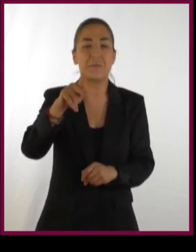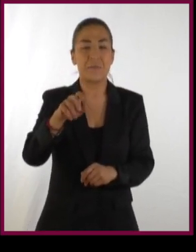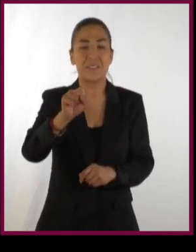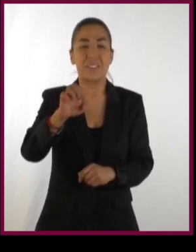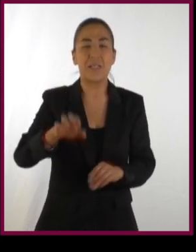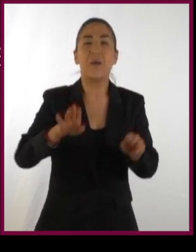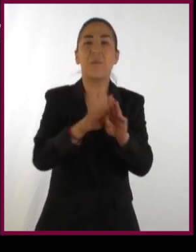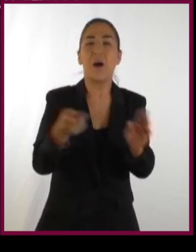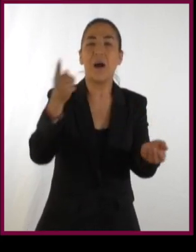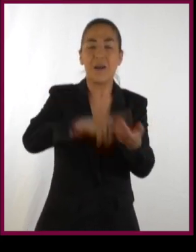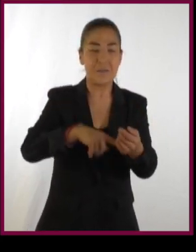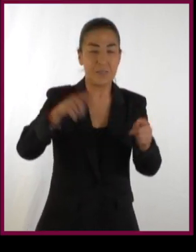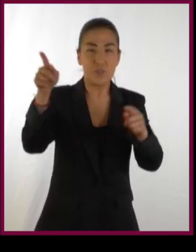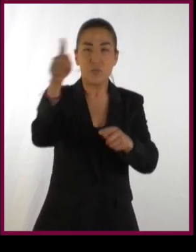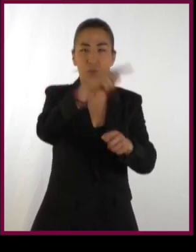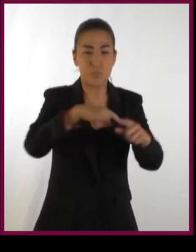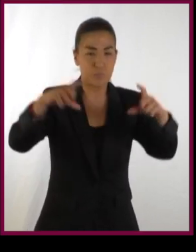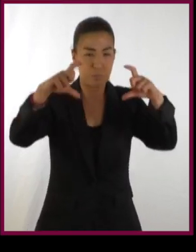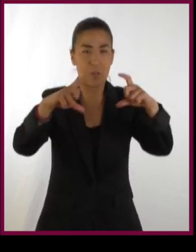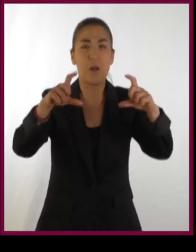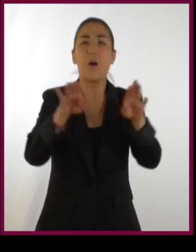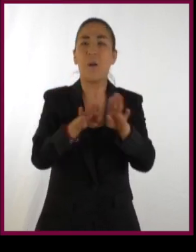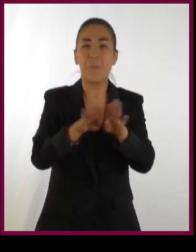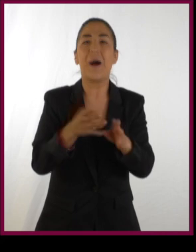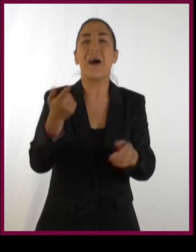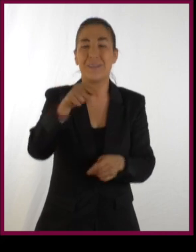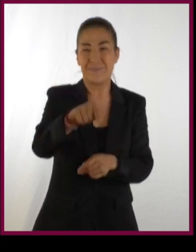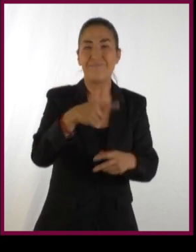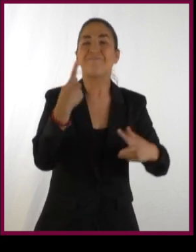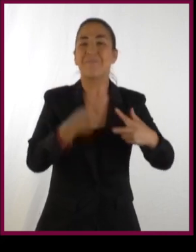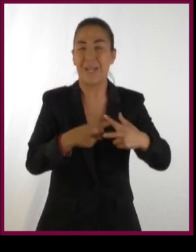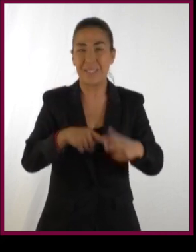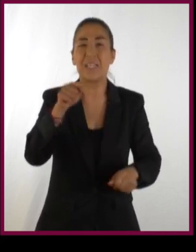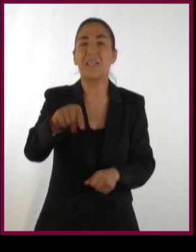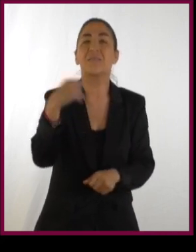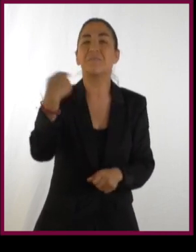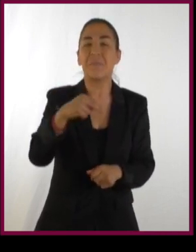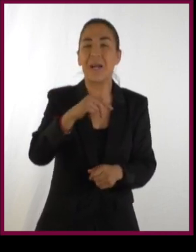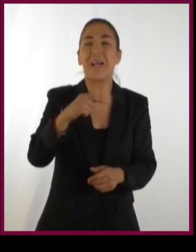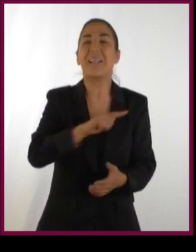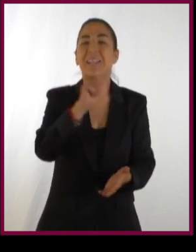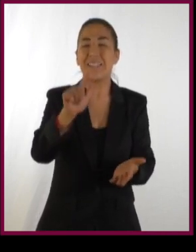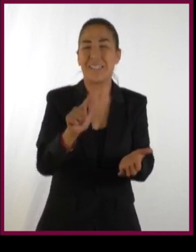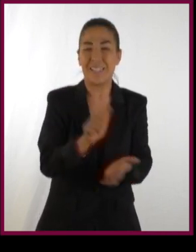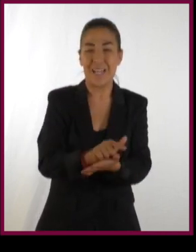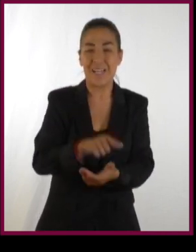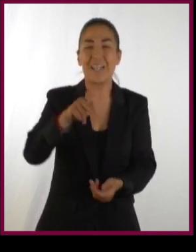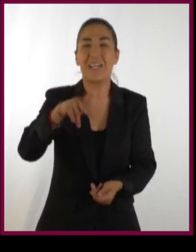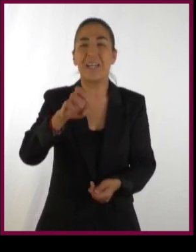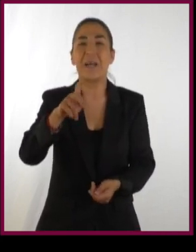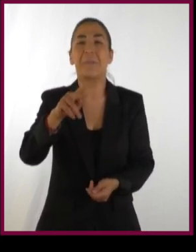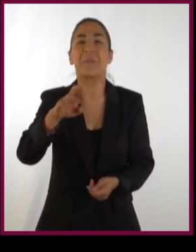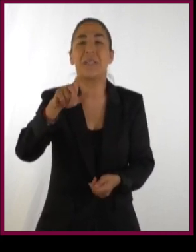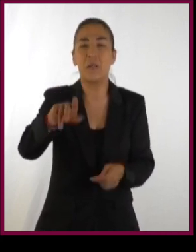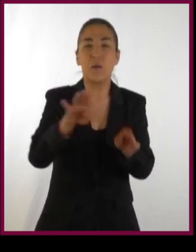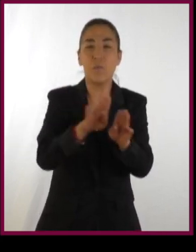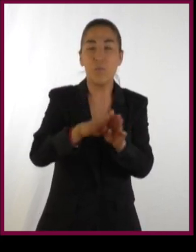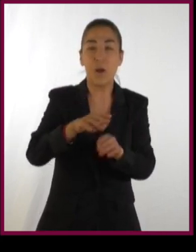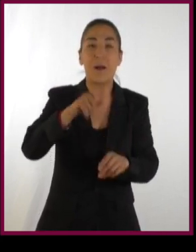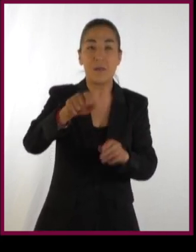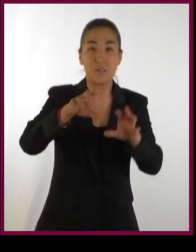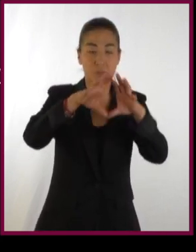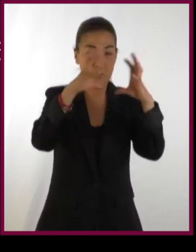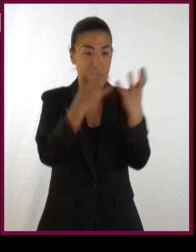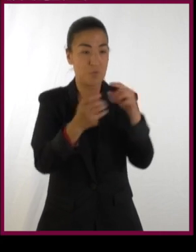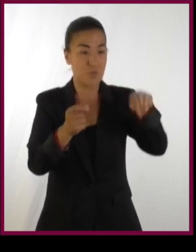problema astronómico, la verdad es que las matemáticas fueron la clave. Justamente esa es la primera ley de Kepler. Los planetas se